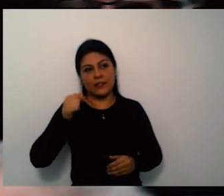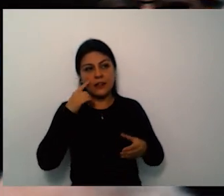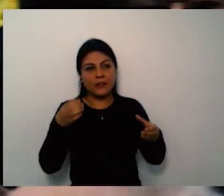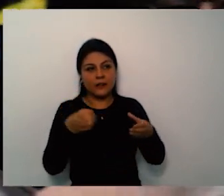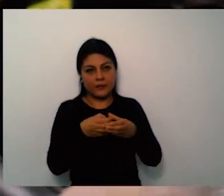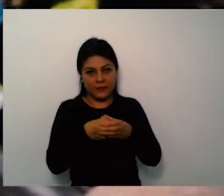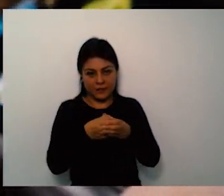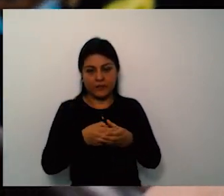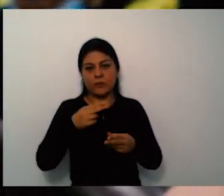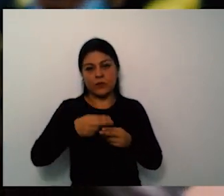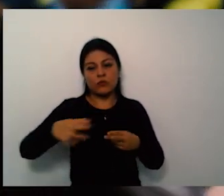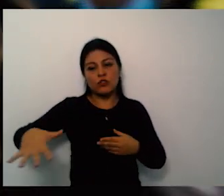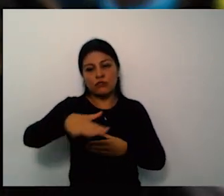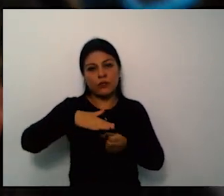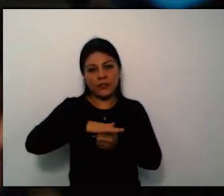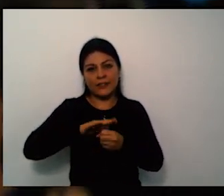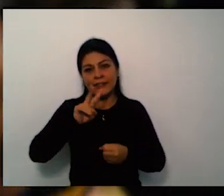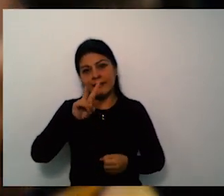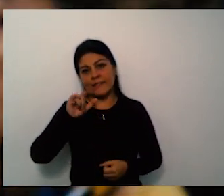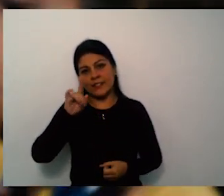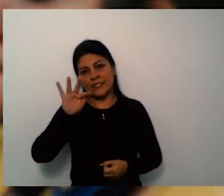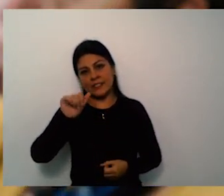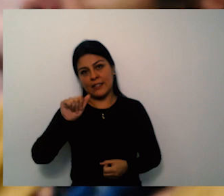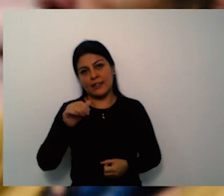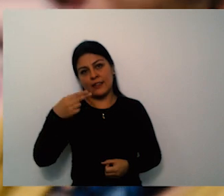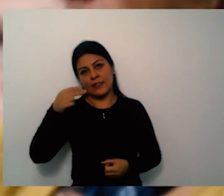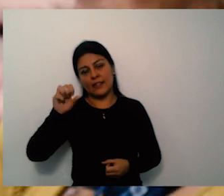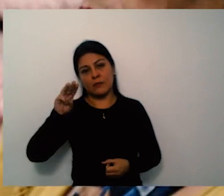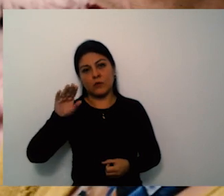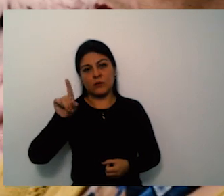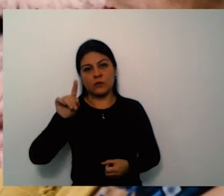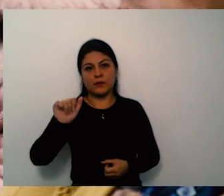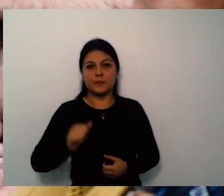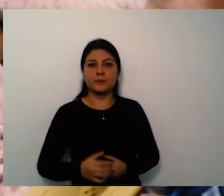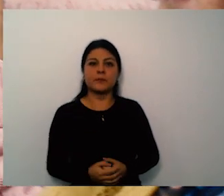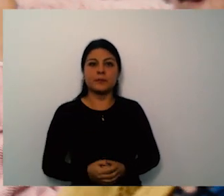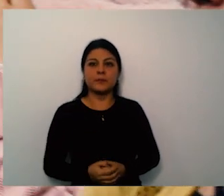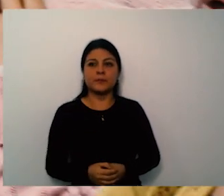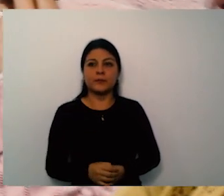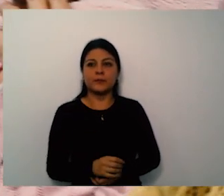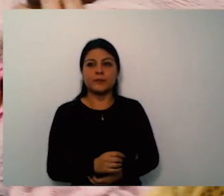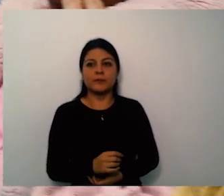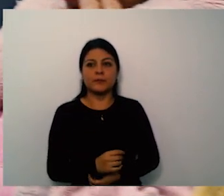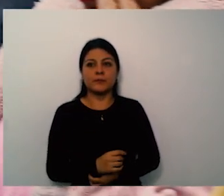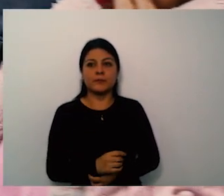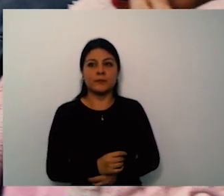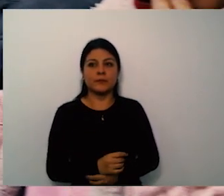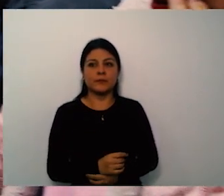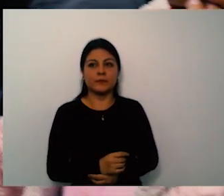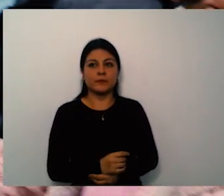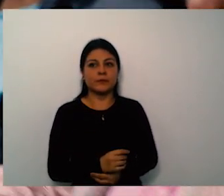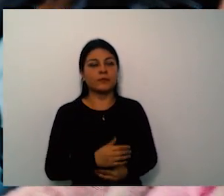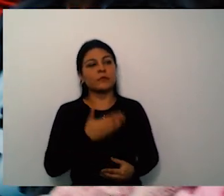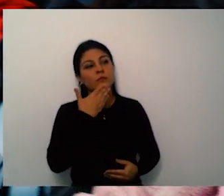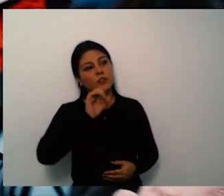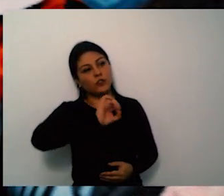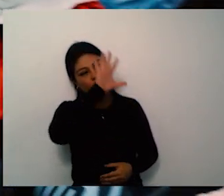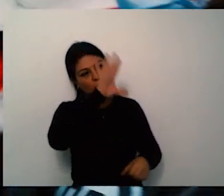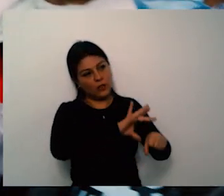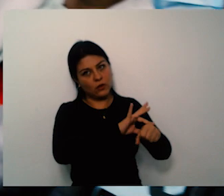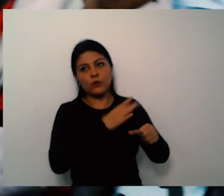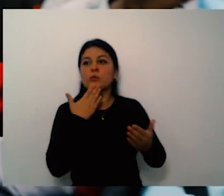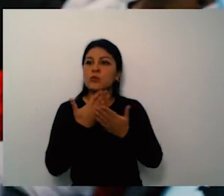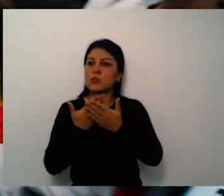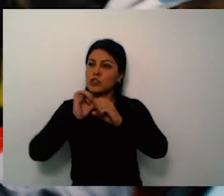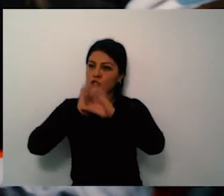ahora damos paso y agradecemos a la señora Elizabeth Rivera por su pregunta damos paso al señor Agustín Moreno de la